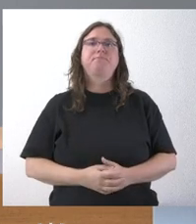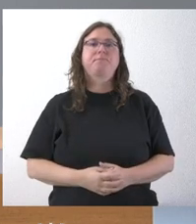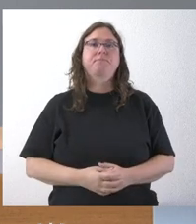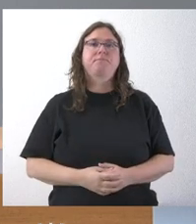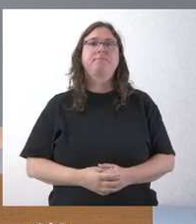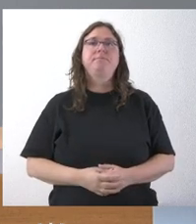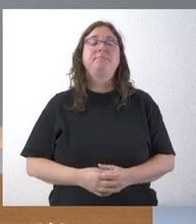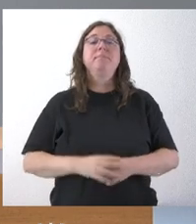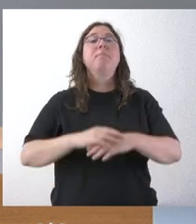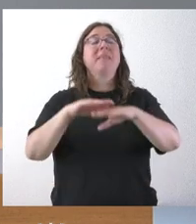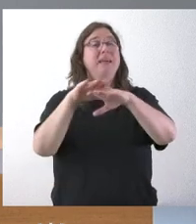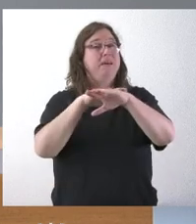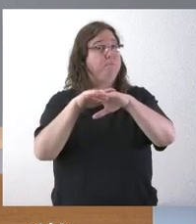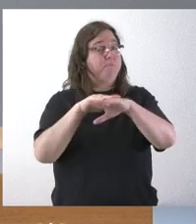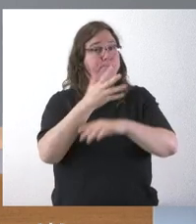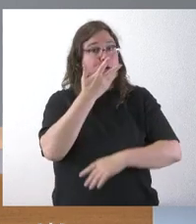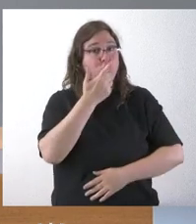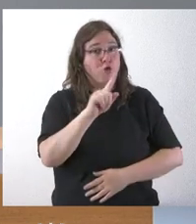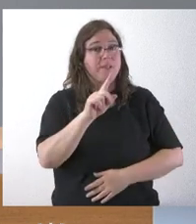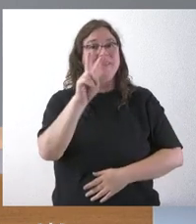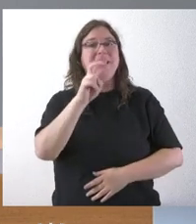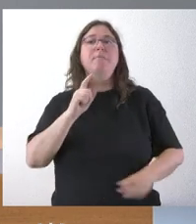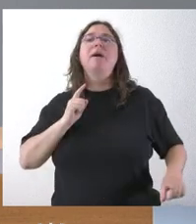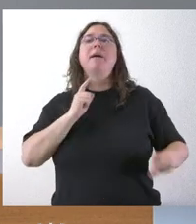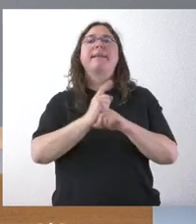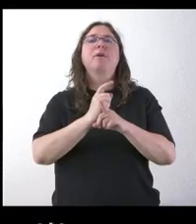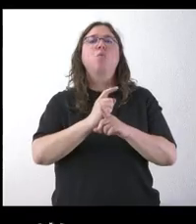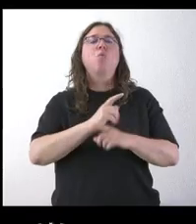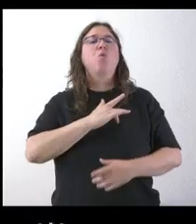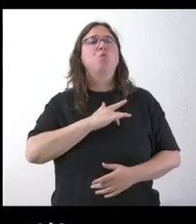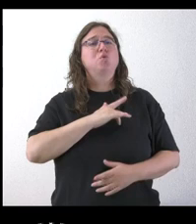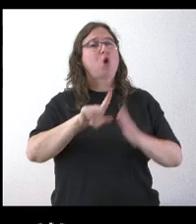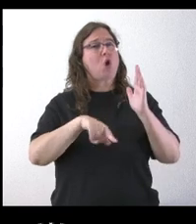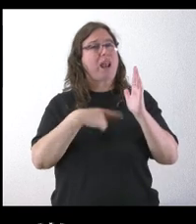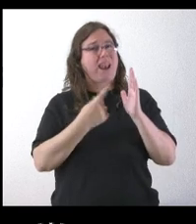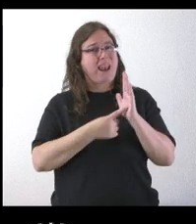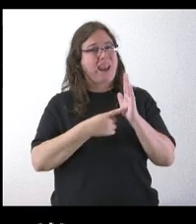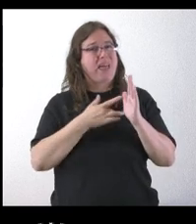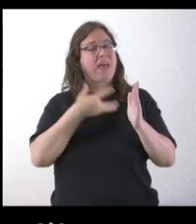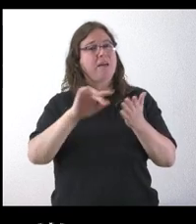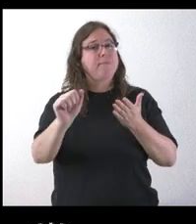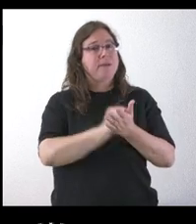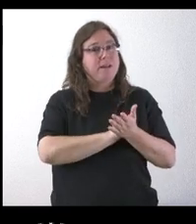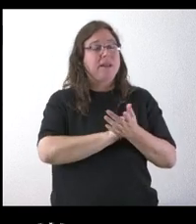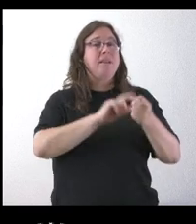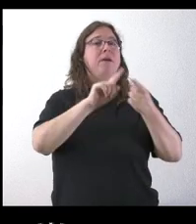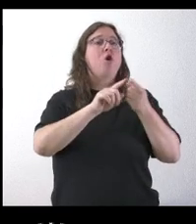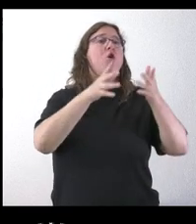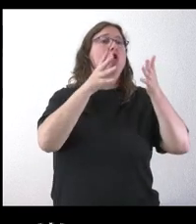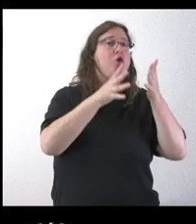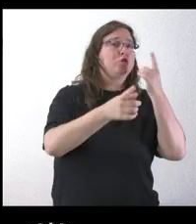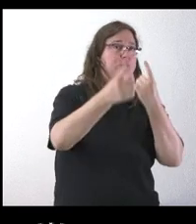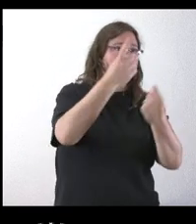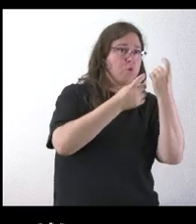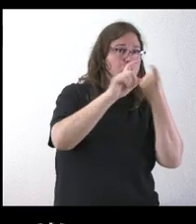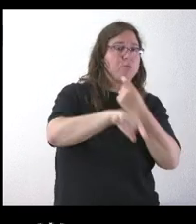Perdone mi desconocimiento sobre el recurso a la ley de amnistía. ¿Después de que pase por el Consejo Consultivo, tiene que pasar también por el Consejo de Gobierno y